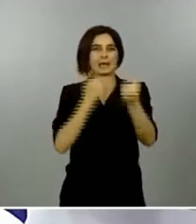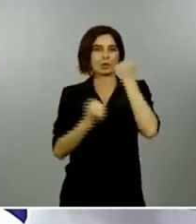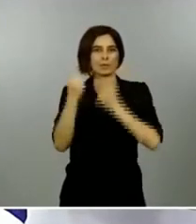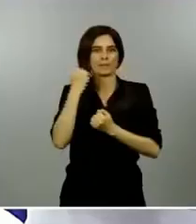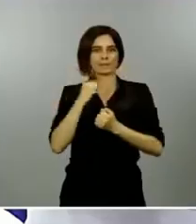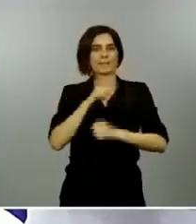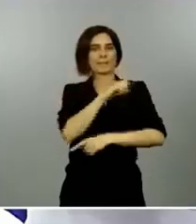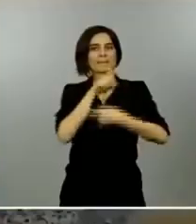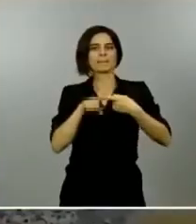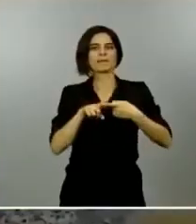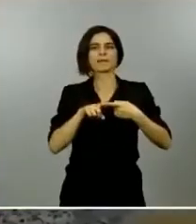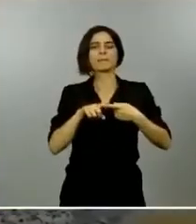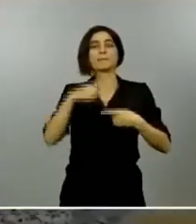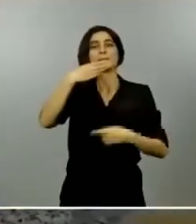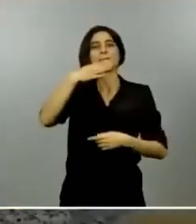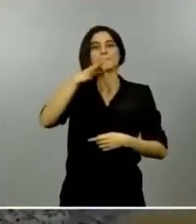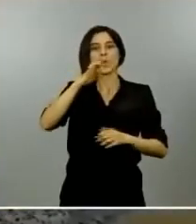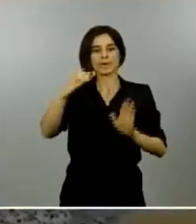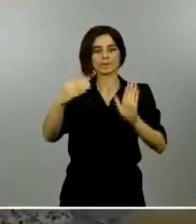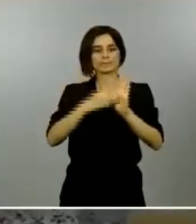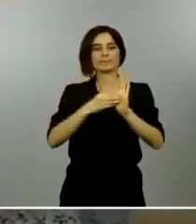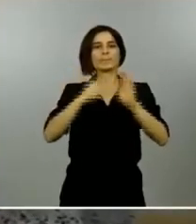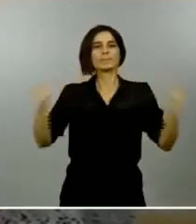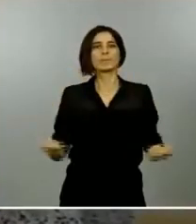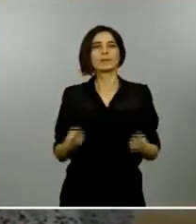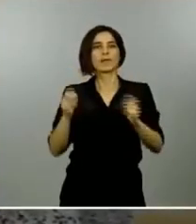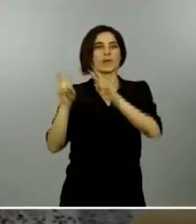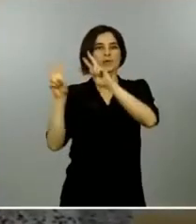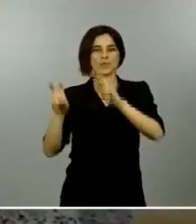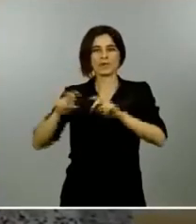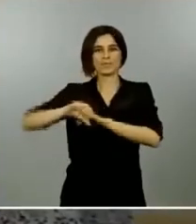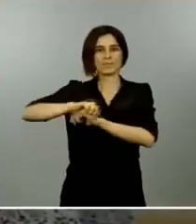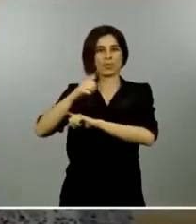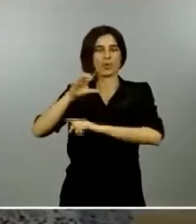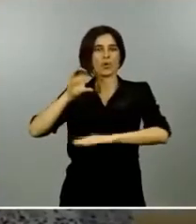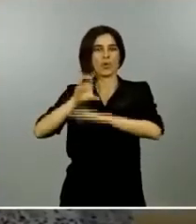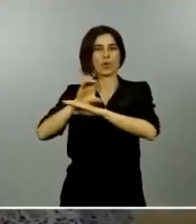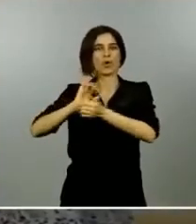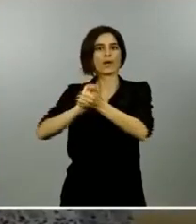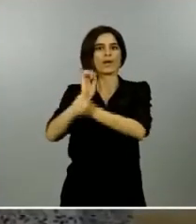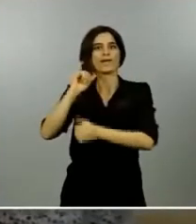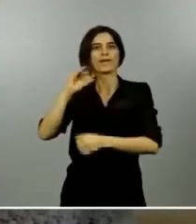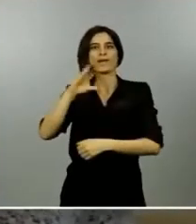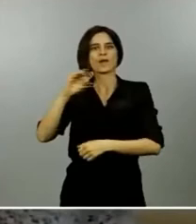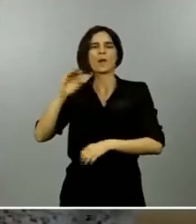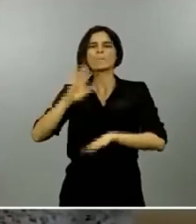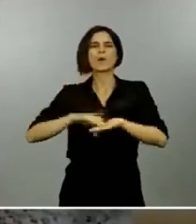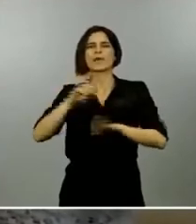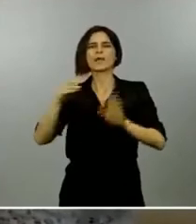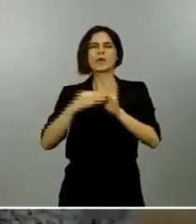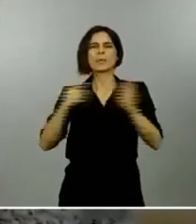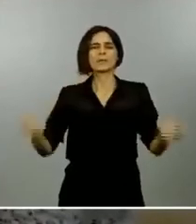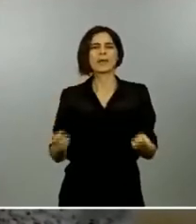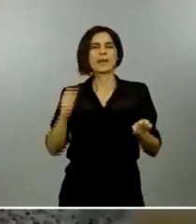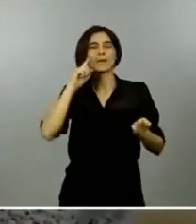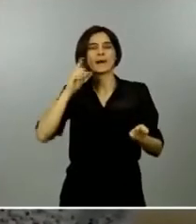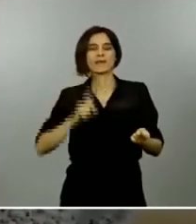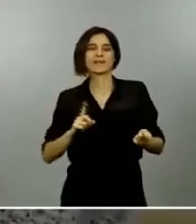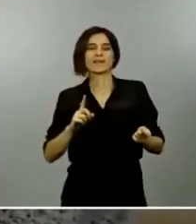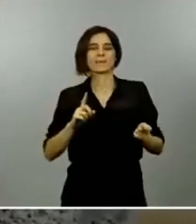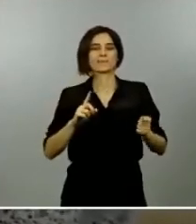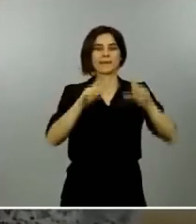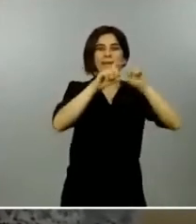en el BOE el nuevo tramo de las líneas ICO porque parece que hay tensiones entre banca y pymes también el otro día Cepime pidió que se